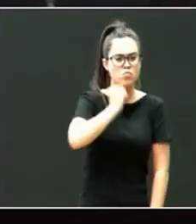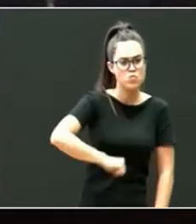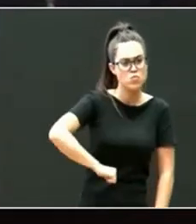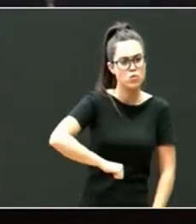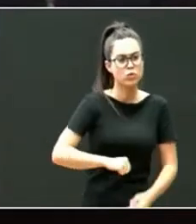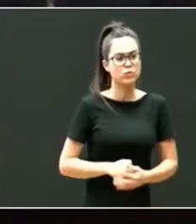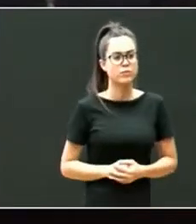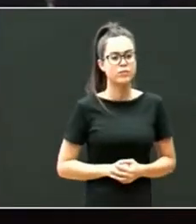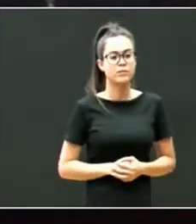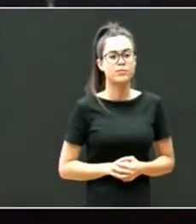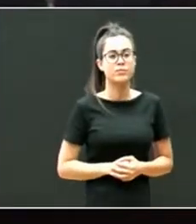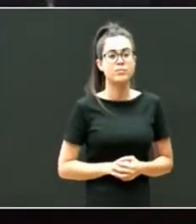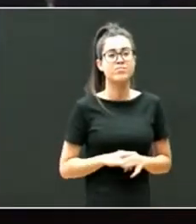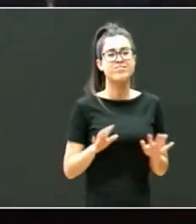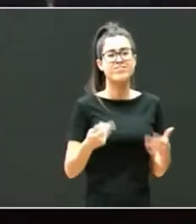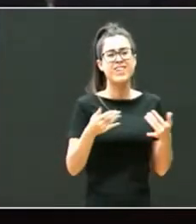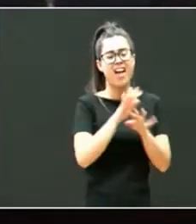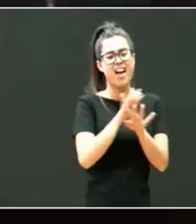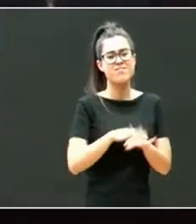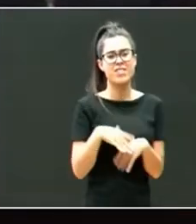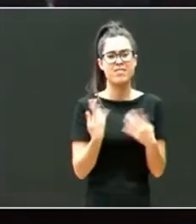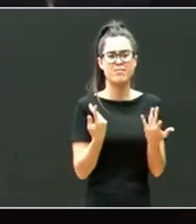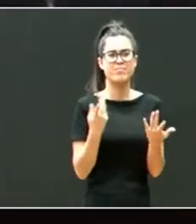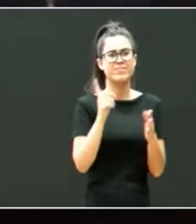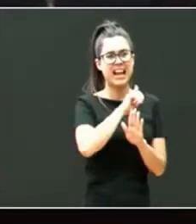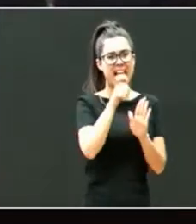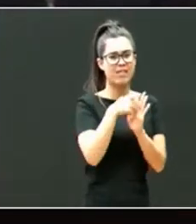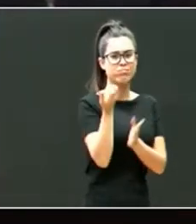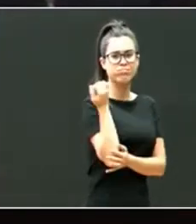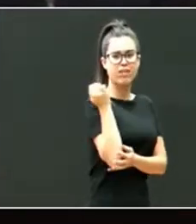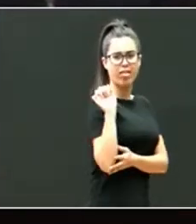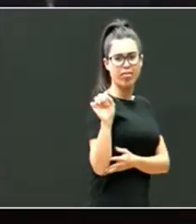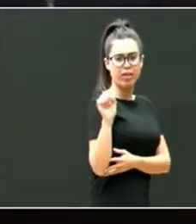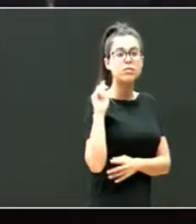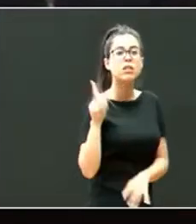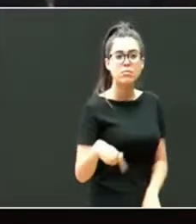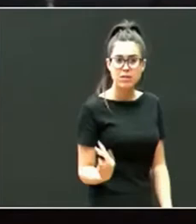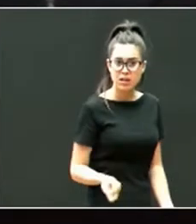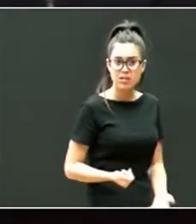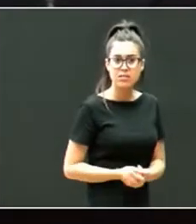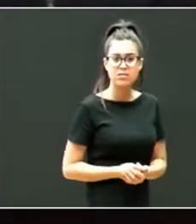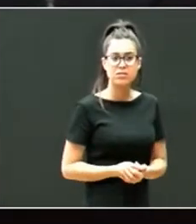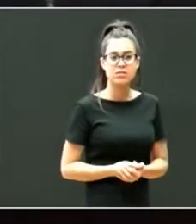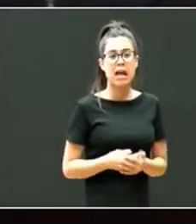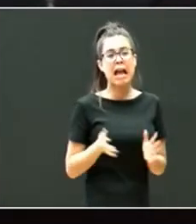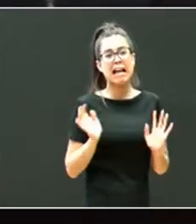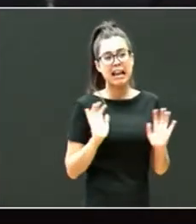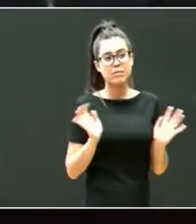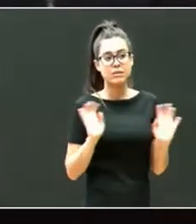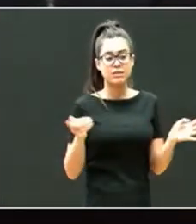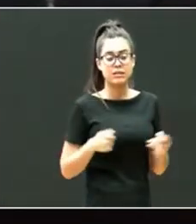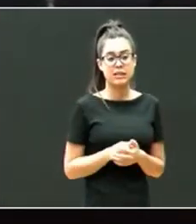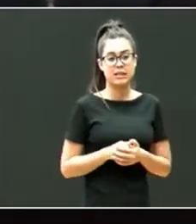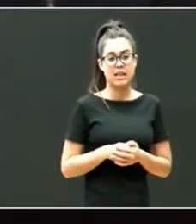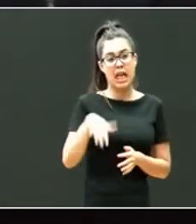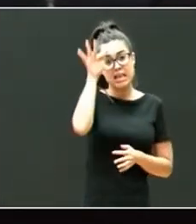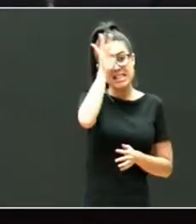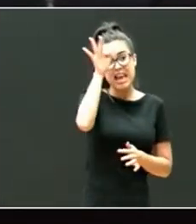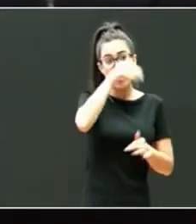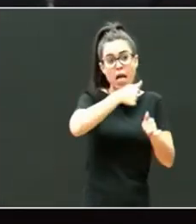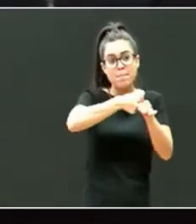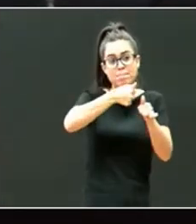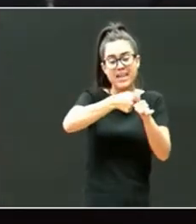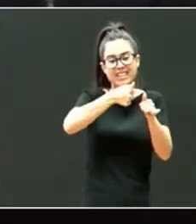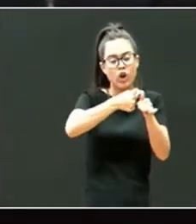negligencia graves e, a veces, extremadamente graves? Porque, según a teoría del apego, estes primeros tres anos